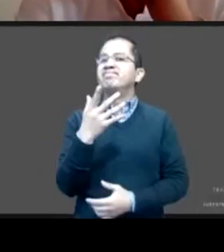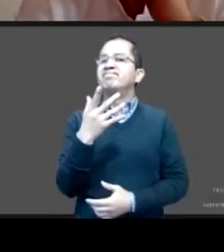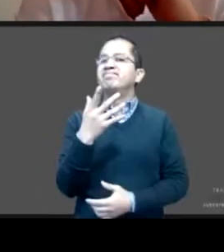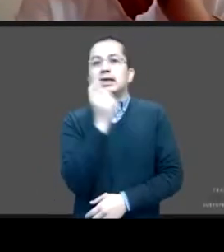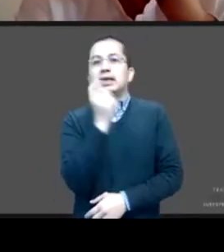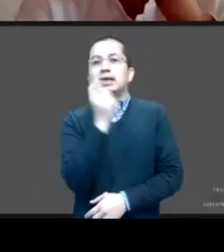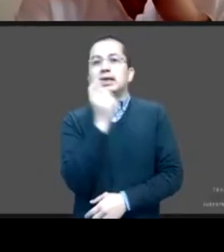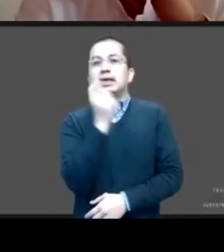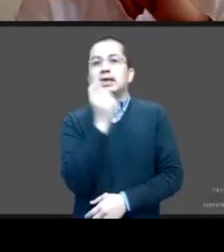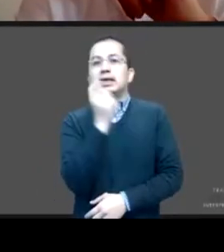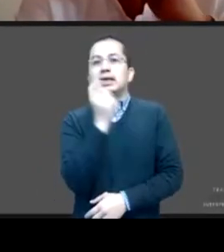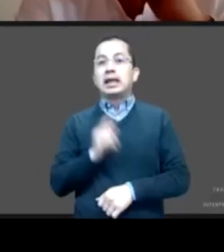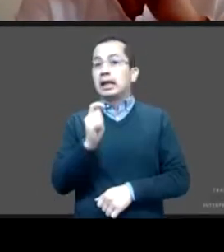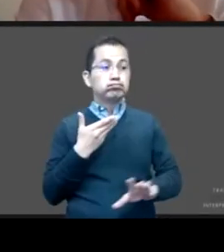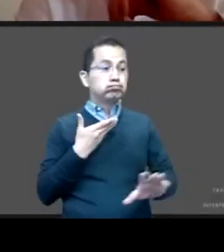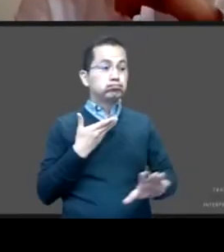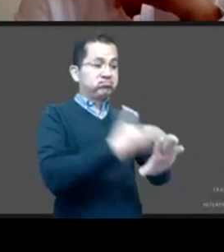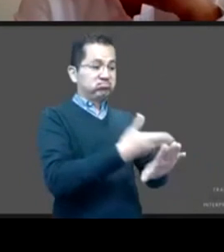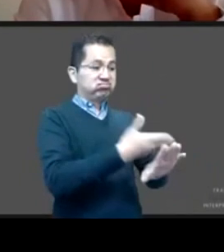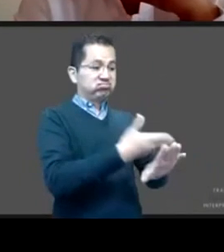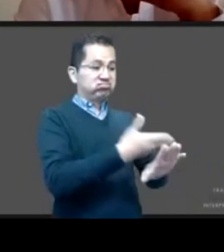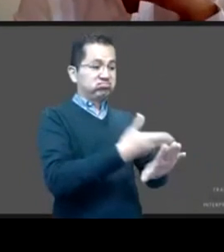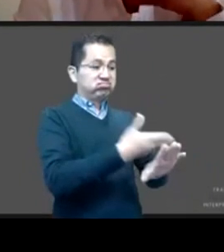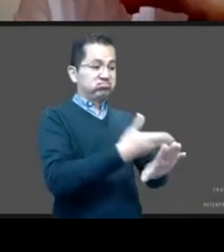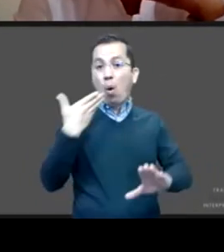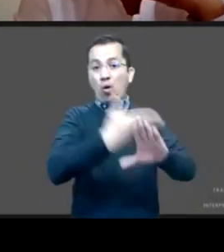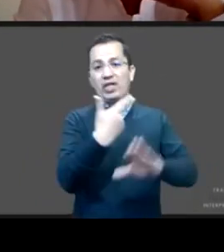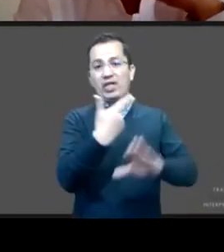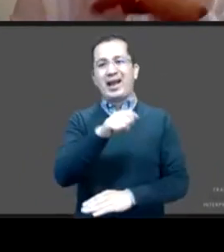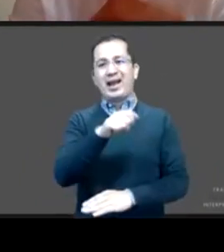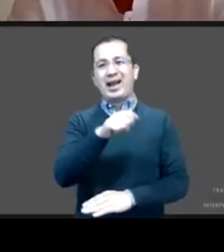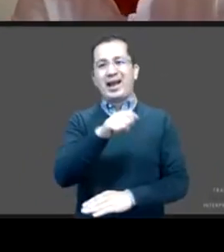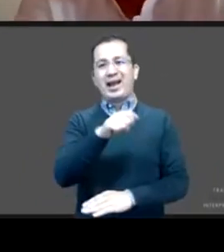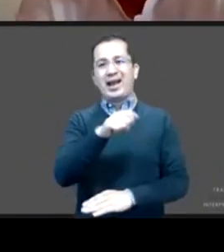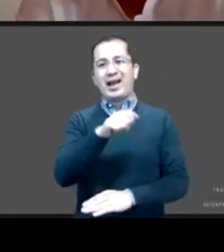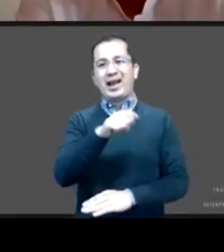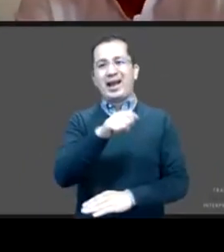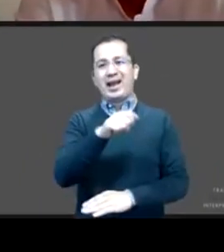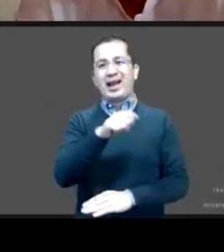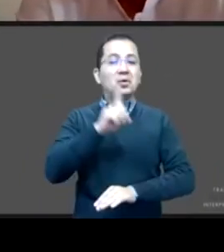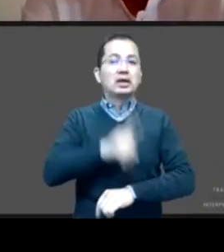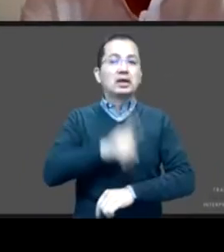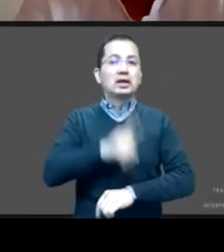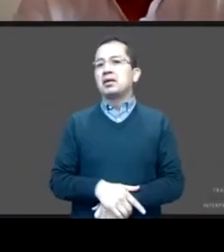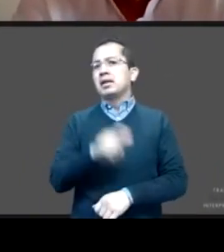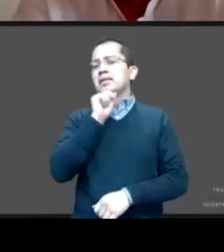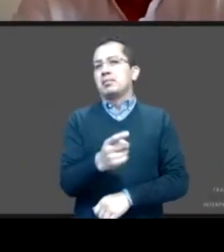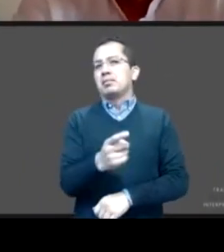y principalmente habría que considerar que constituye una vulneración